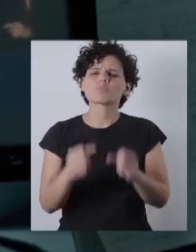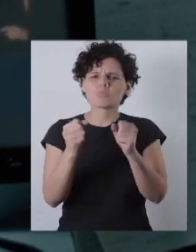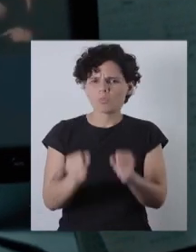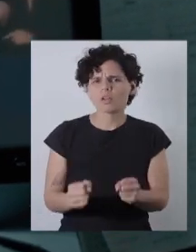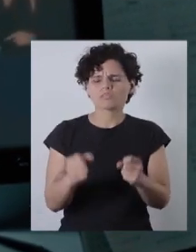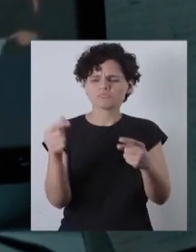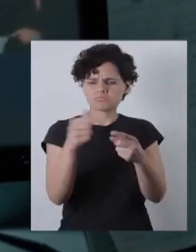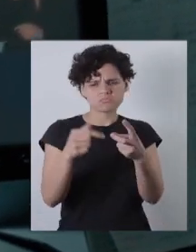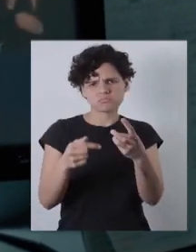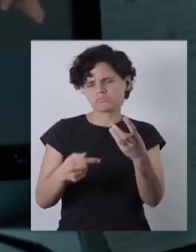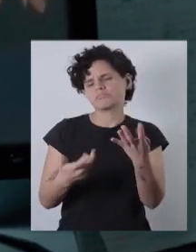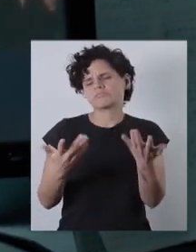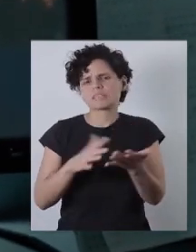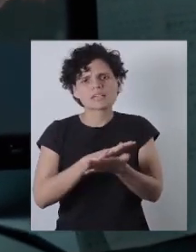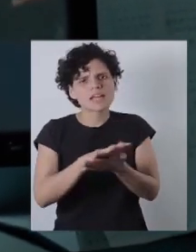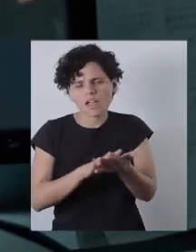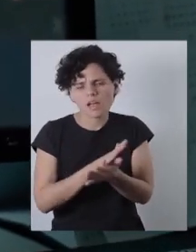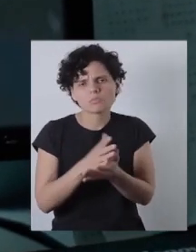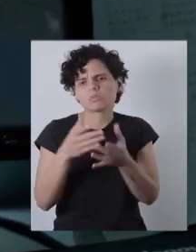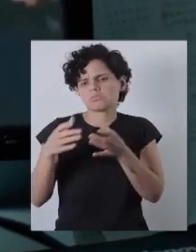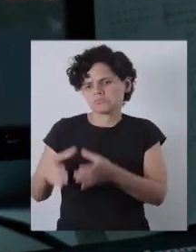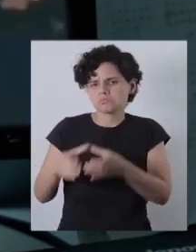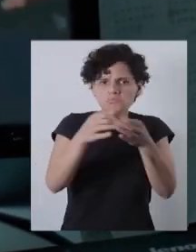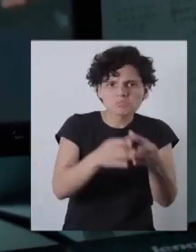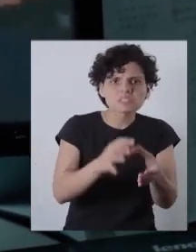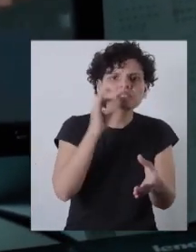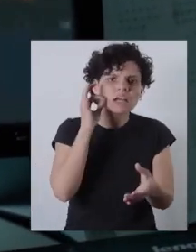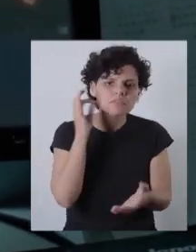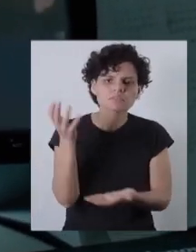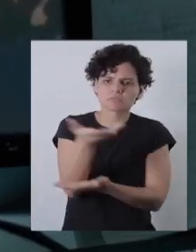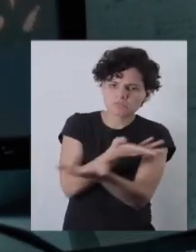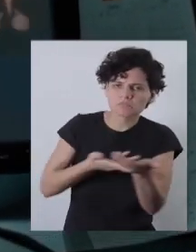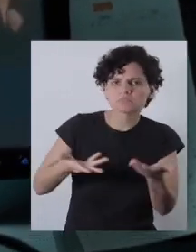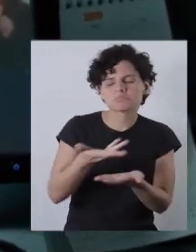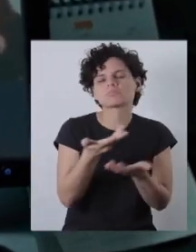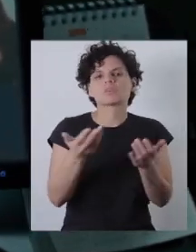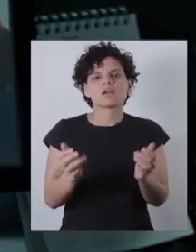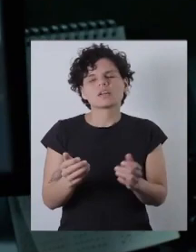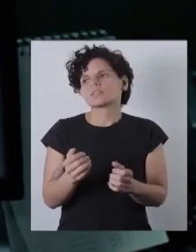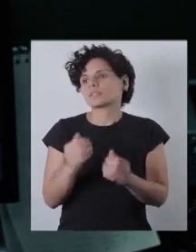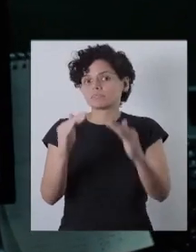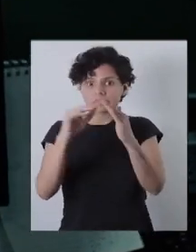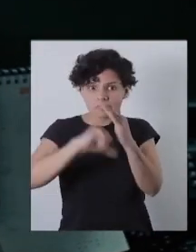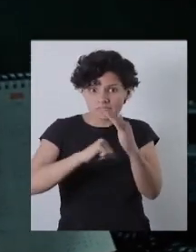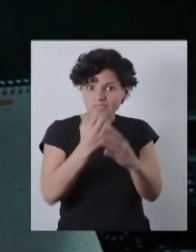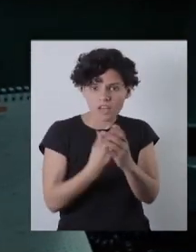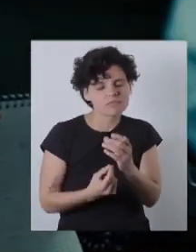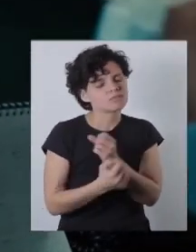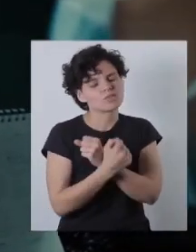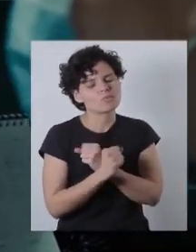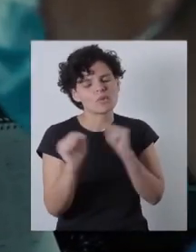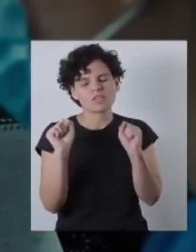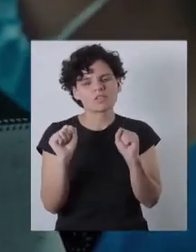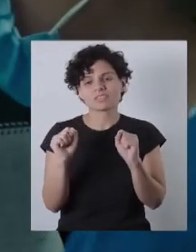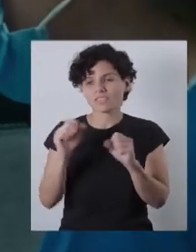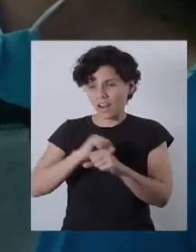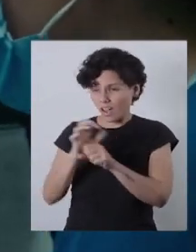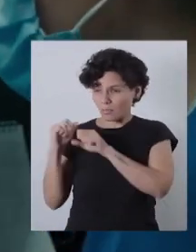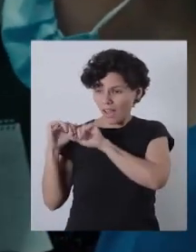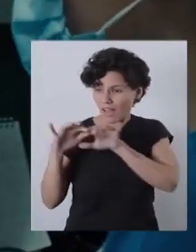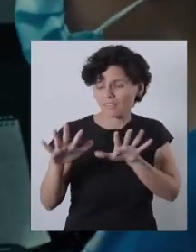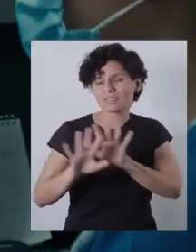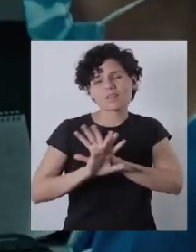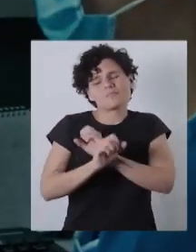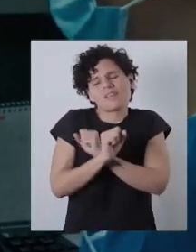Pueden haber múltiples ejemplos. Puede ser ir a tomar cerveza, por ejemplo. No puedo creer que vayan a levantar la cuarentena. está de altura,